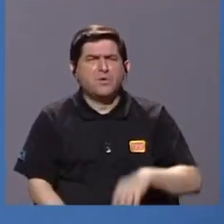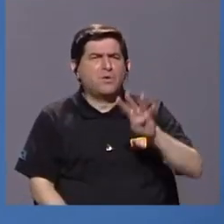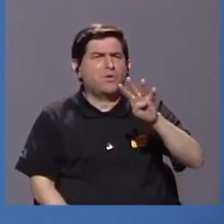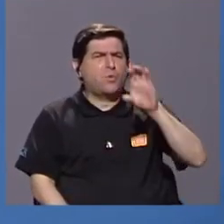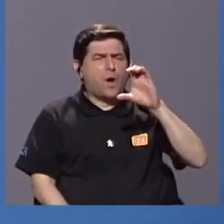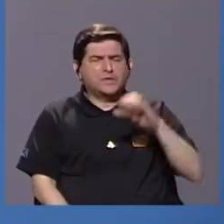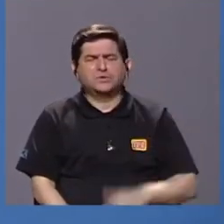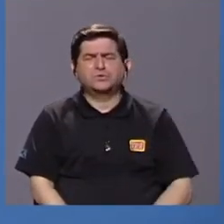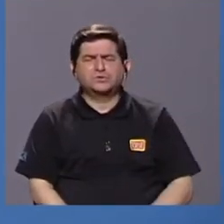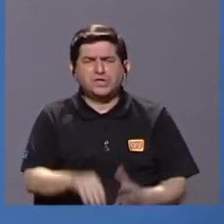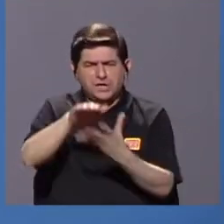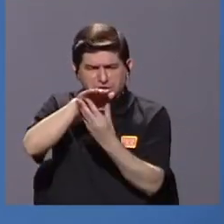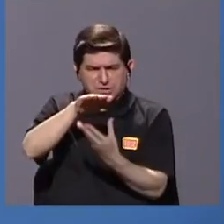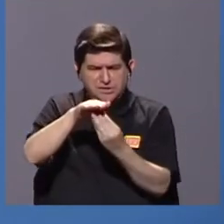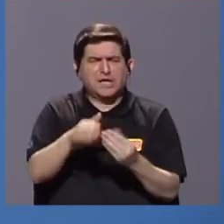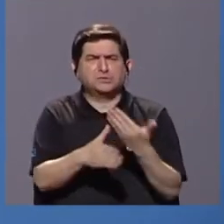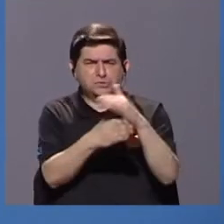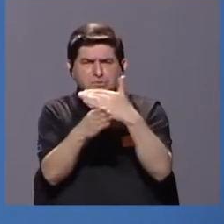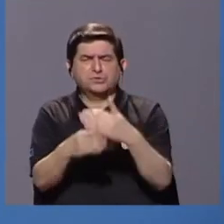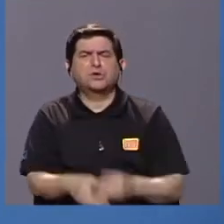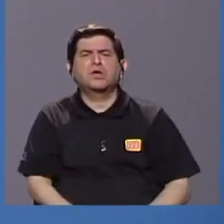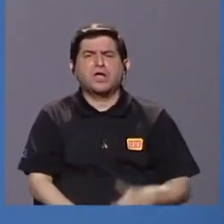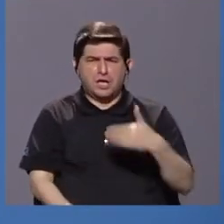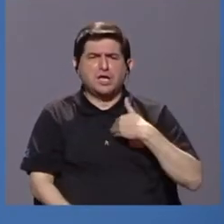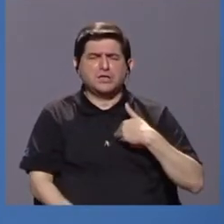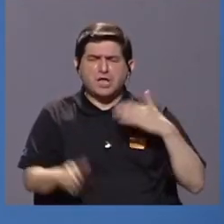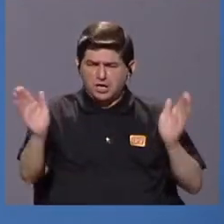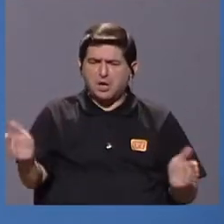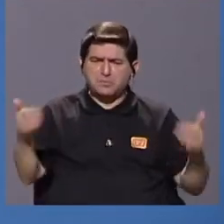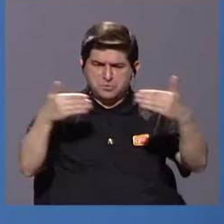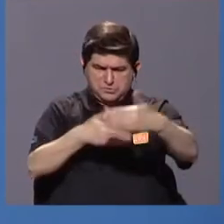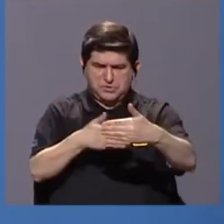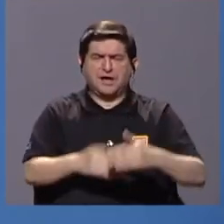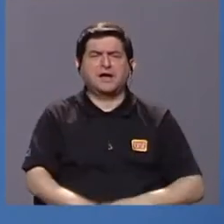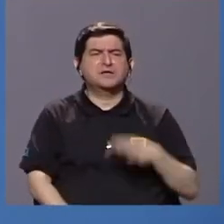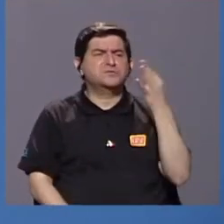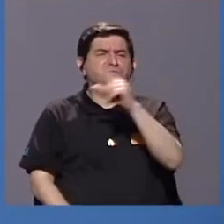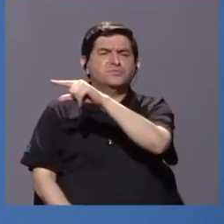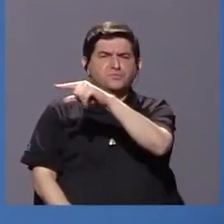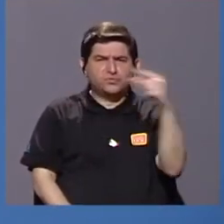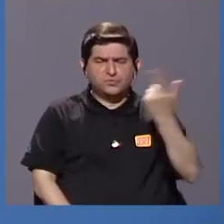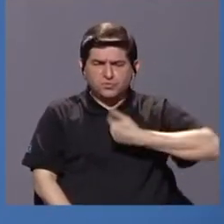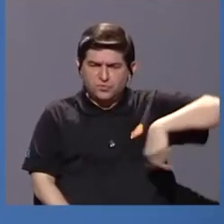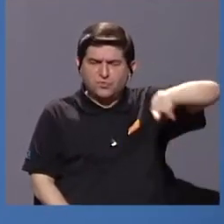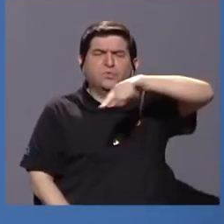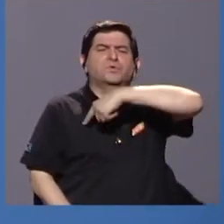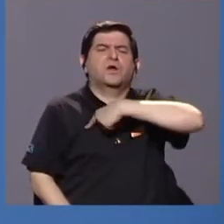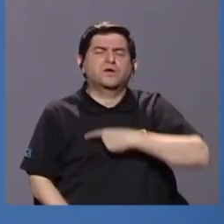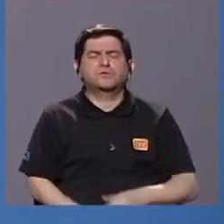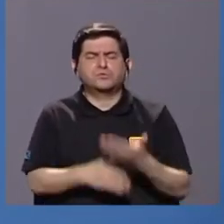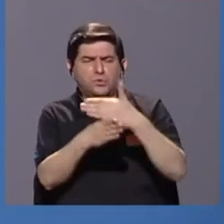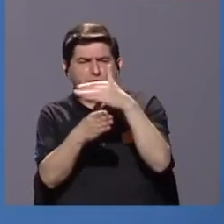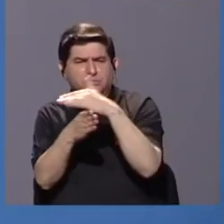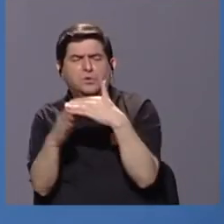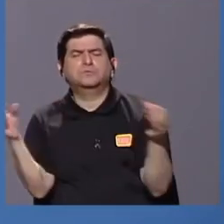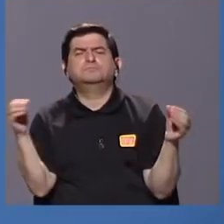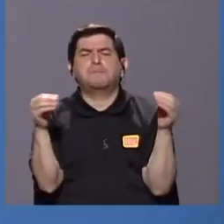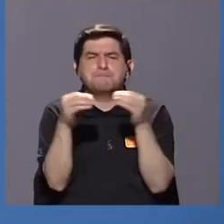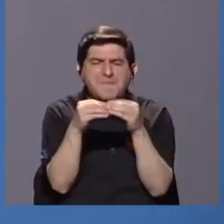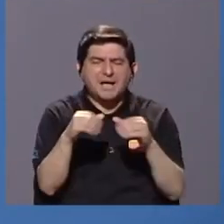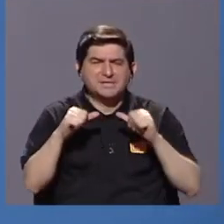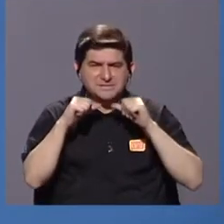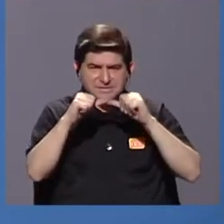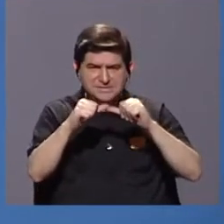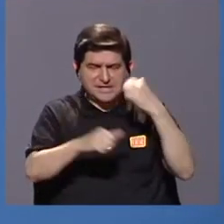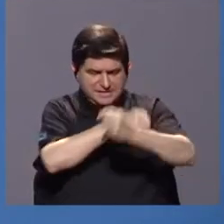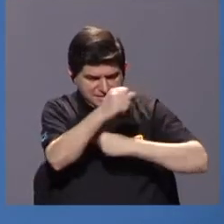nos queda bastante. Todavía nos quedan bastantes cajas para repartir. La próxima semana vamos a estar repartiendo más y seguiremos